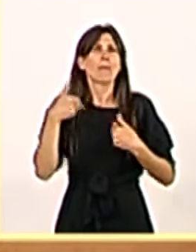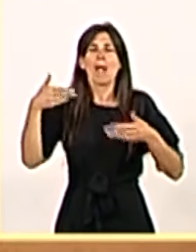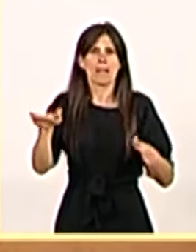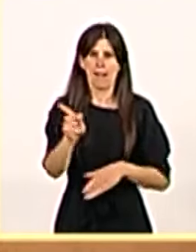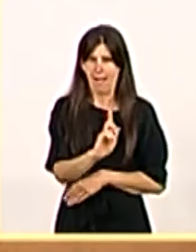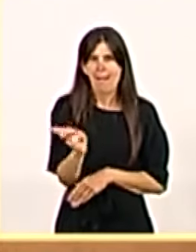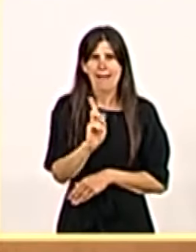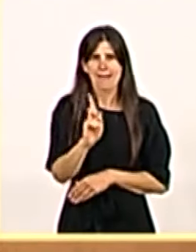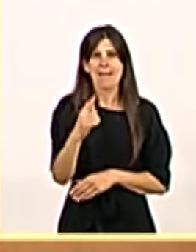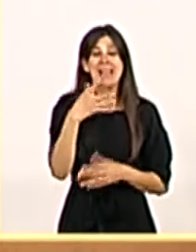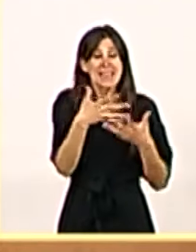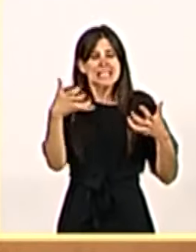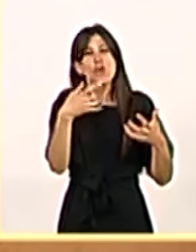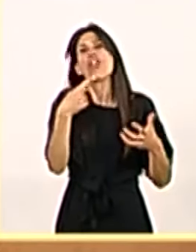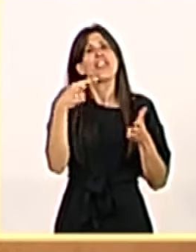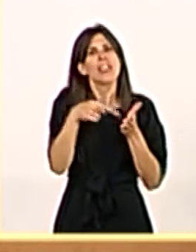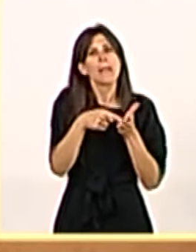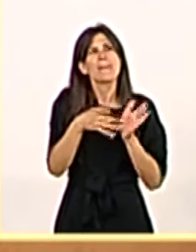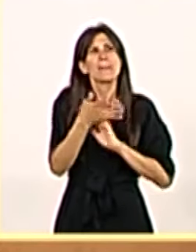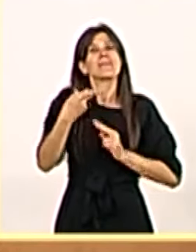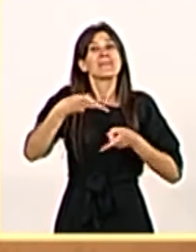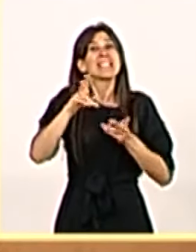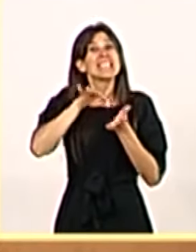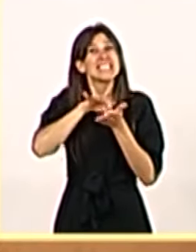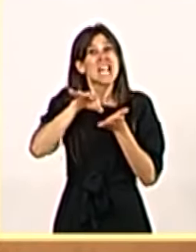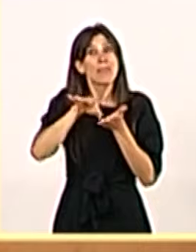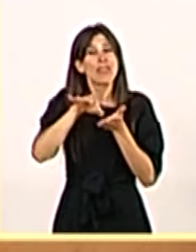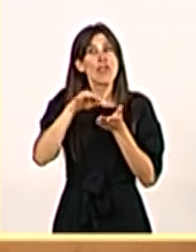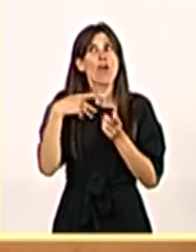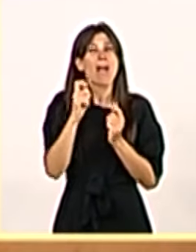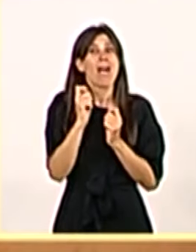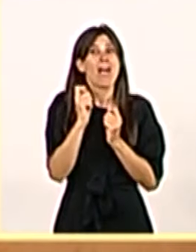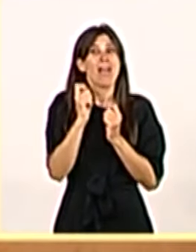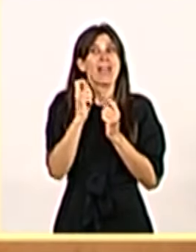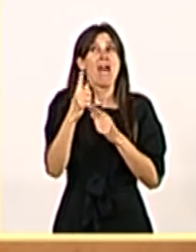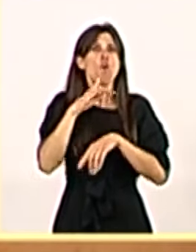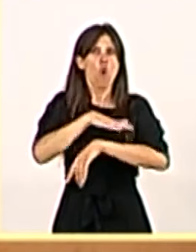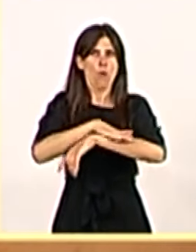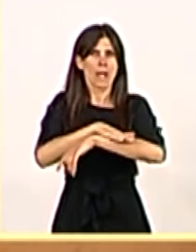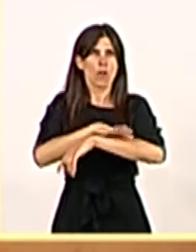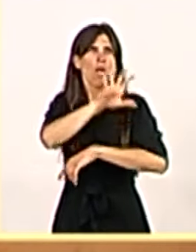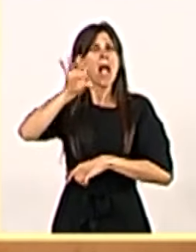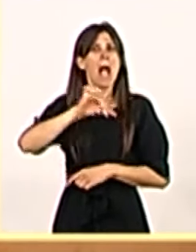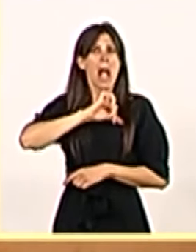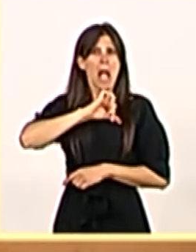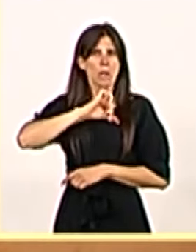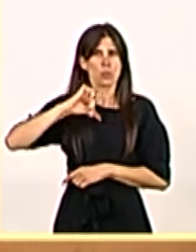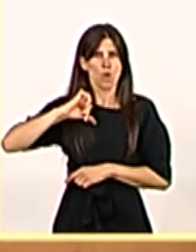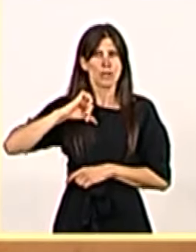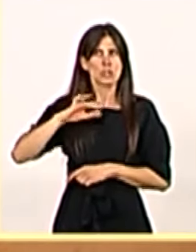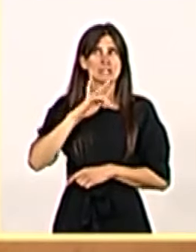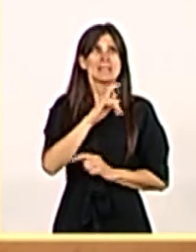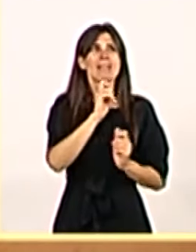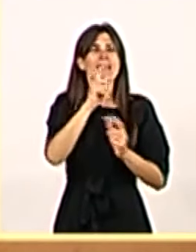servicios prestados por los distintos gobiernos autonómicos a sus ciudadanos puedan alcanzar niveles similares,